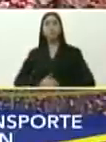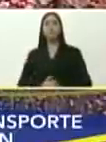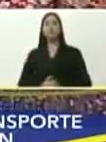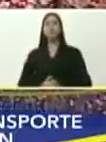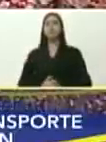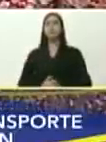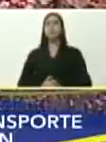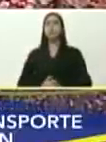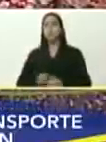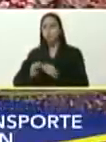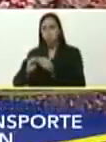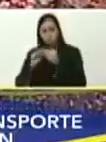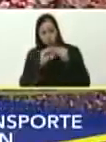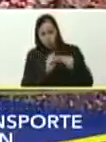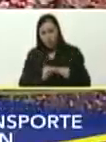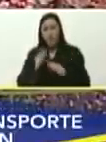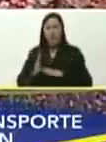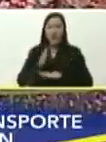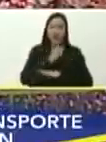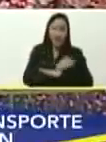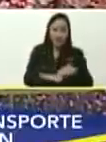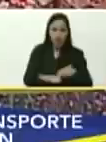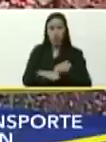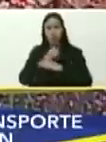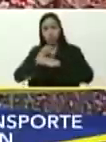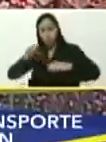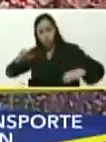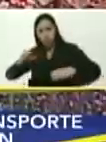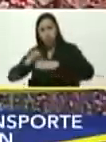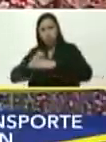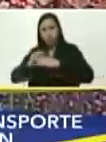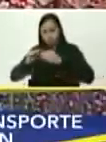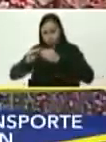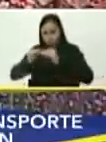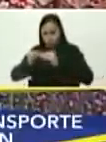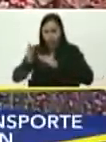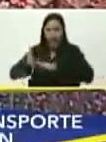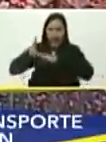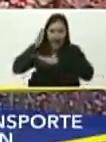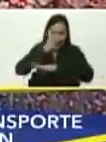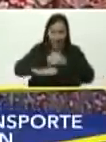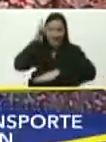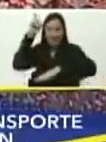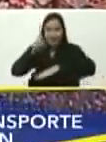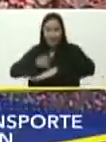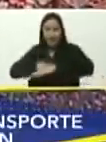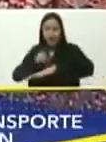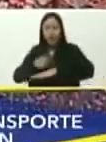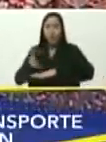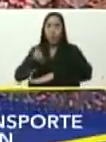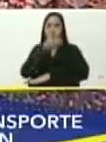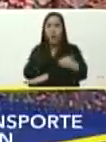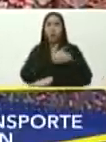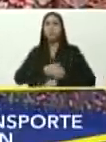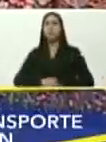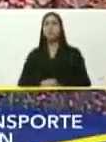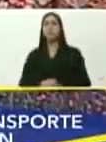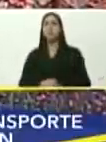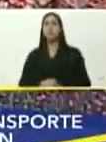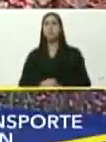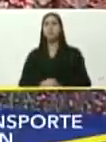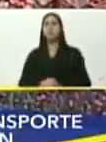mantenimiento, preventivo, el mantenimiento correctivo, a tiempo, que le da